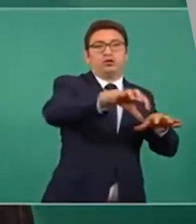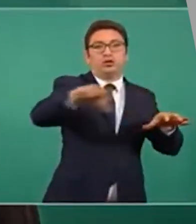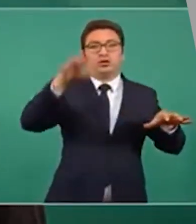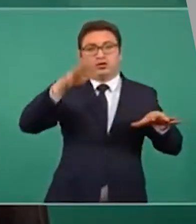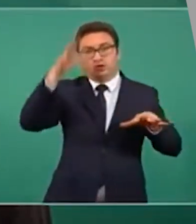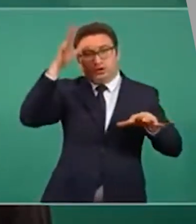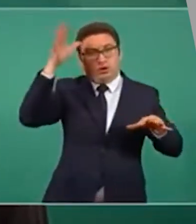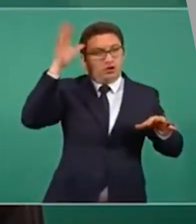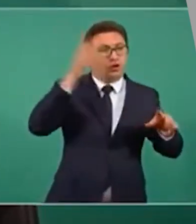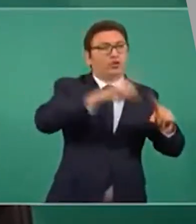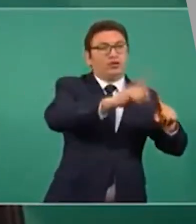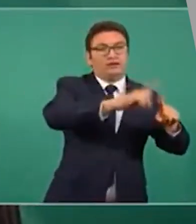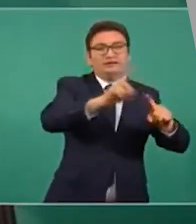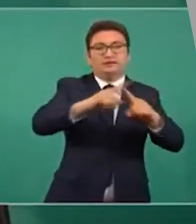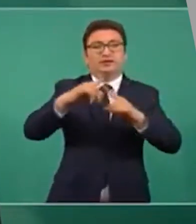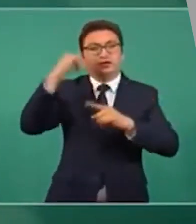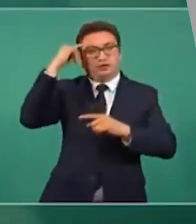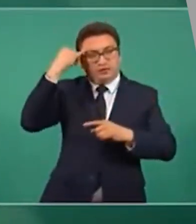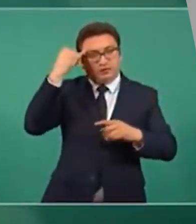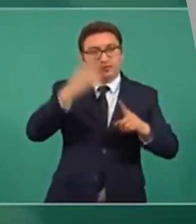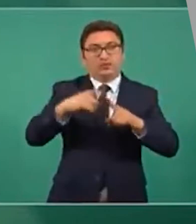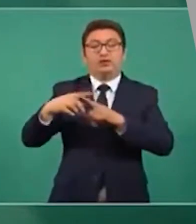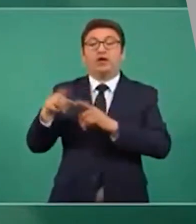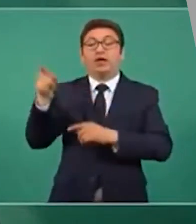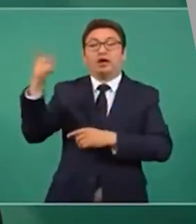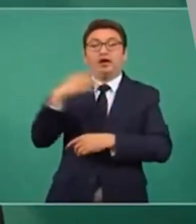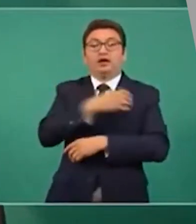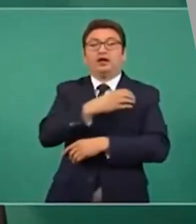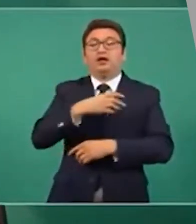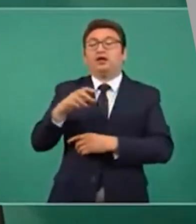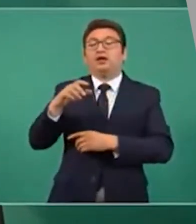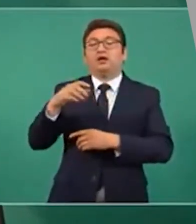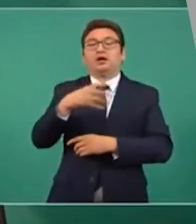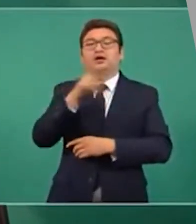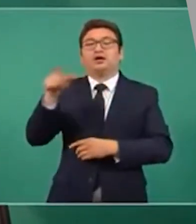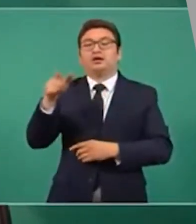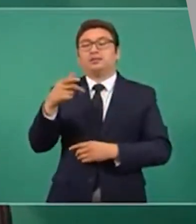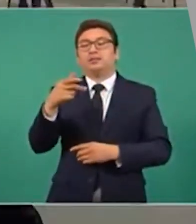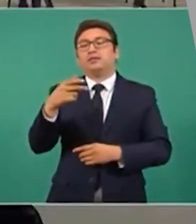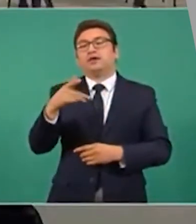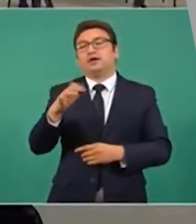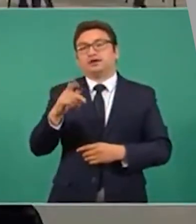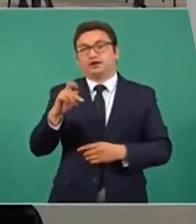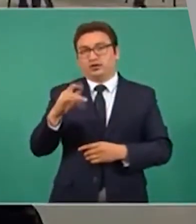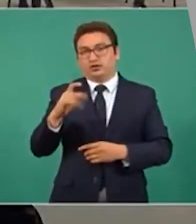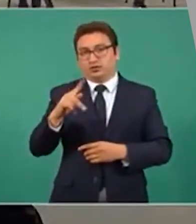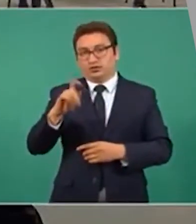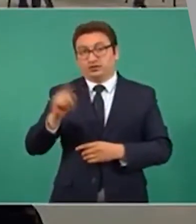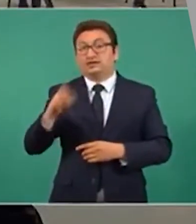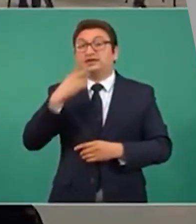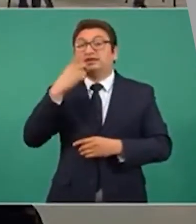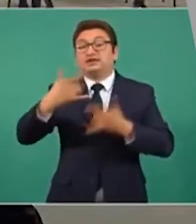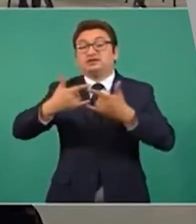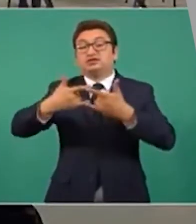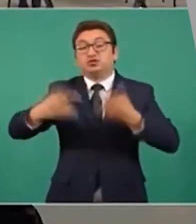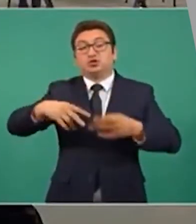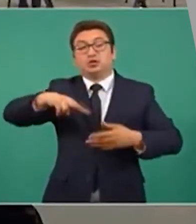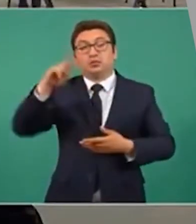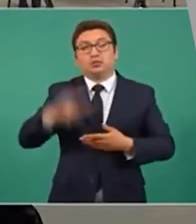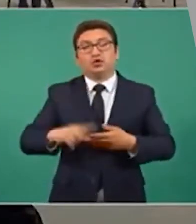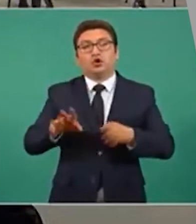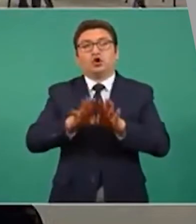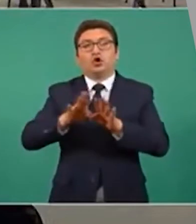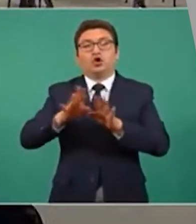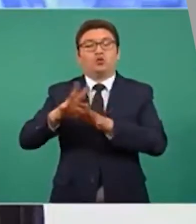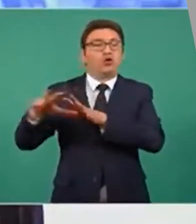Bernal Díaz del Castillo, uno de los capitanes de Hernán Cortés, incluso escribió la historia verdadera de la conquista de la Nueva